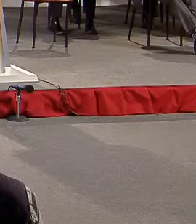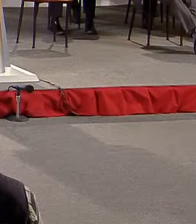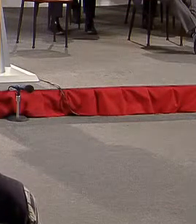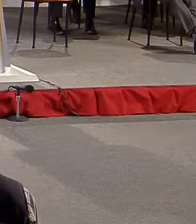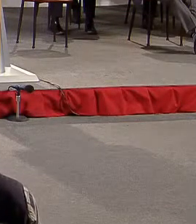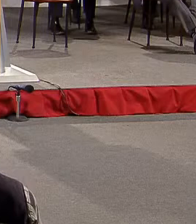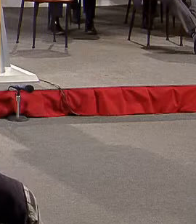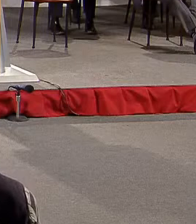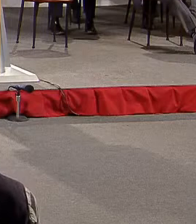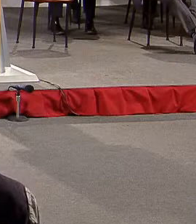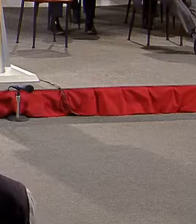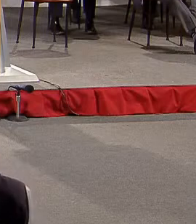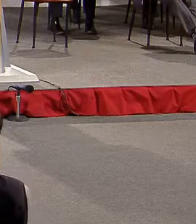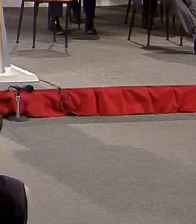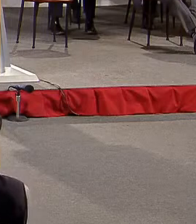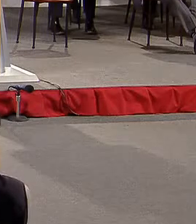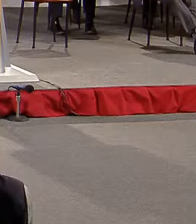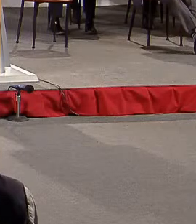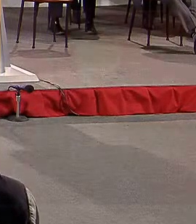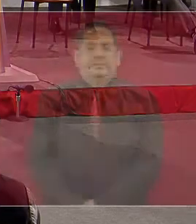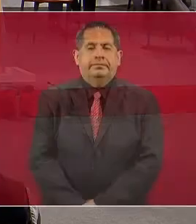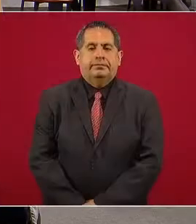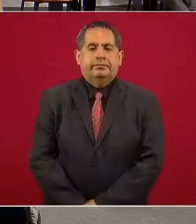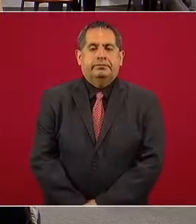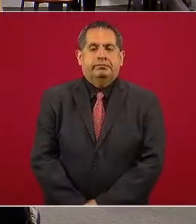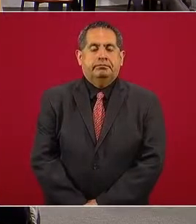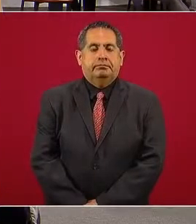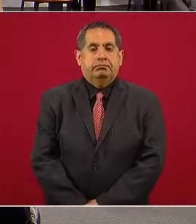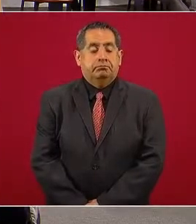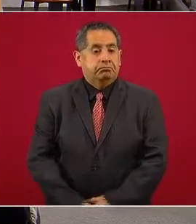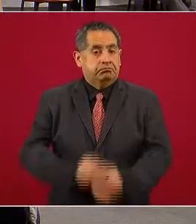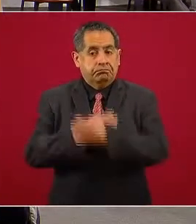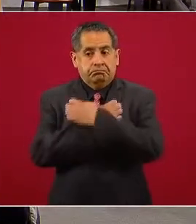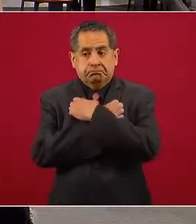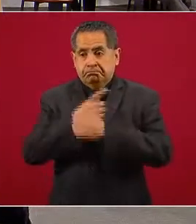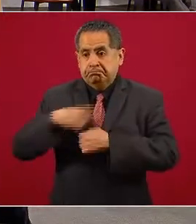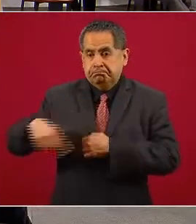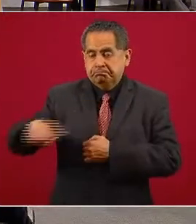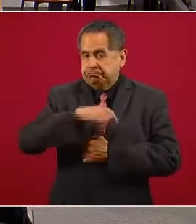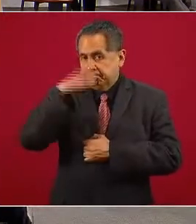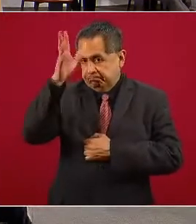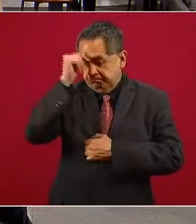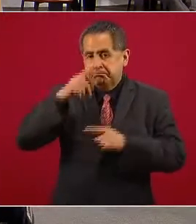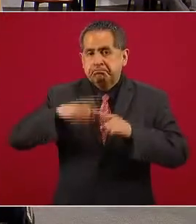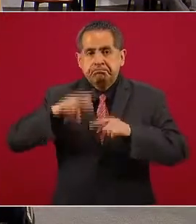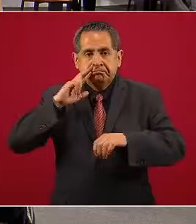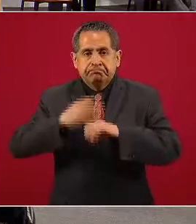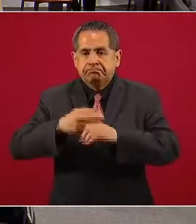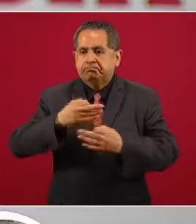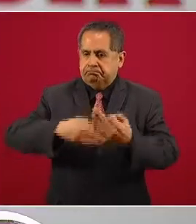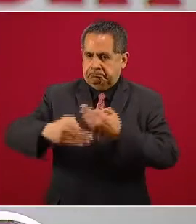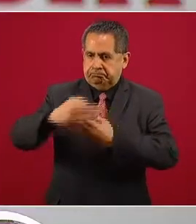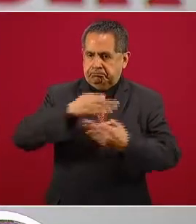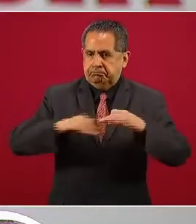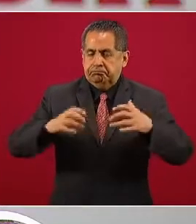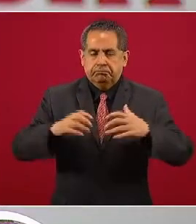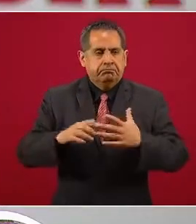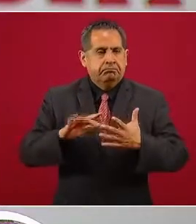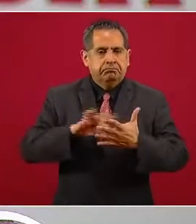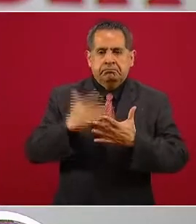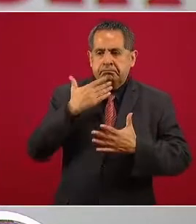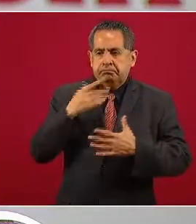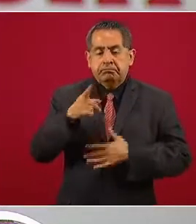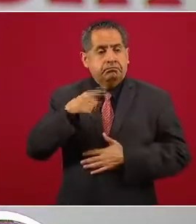El acuerdo por la educación nos incluye a todos. Reconocemos también el esfuerzo y coordinación que han mostrado